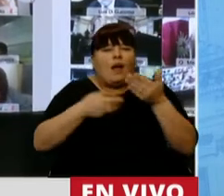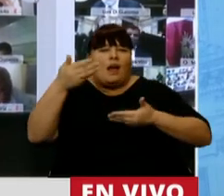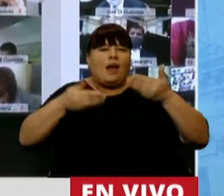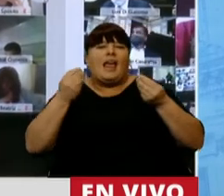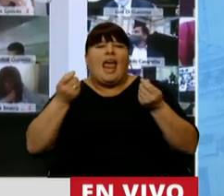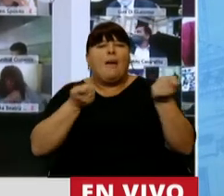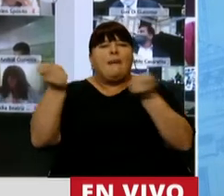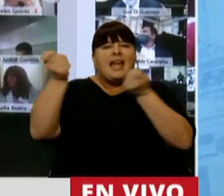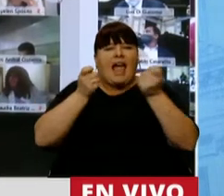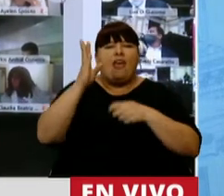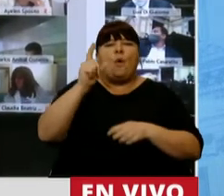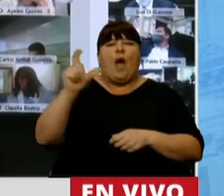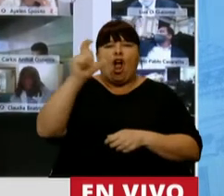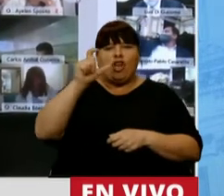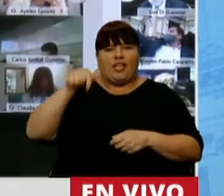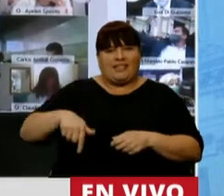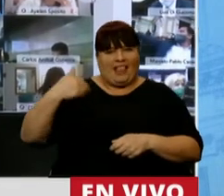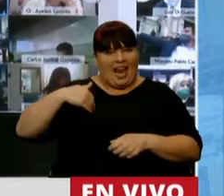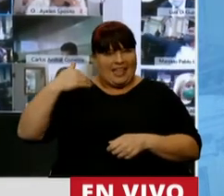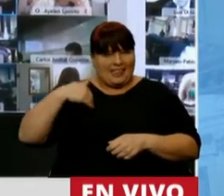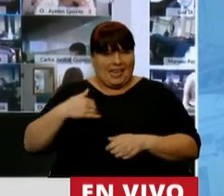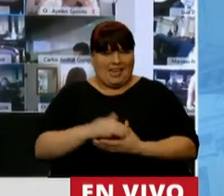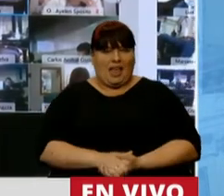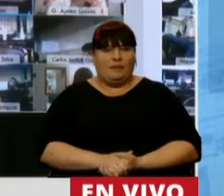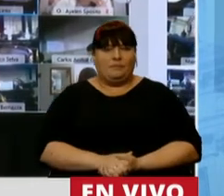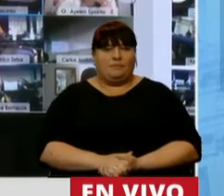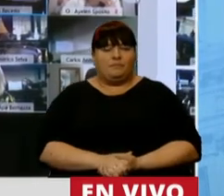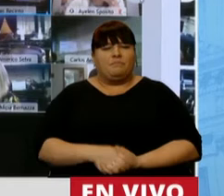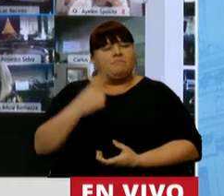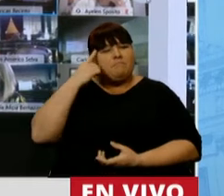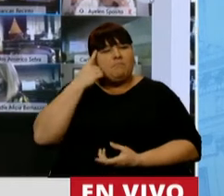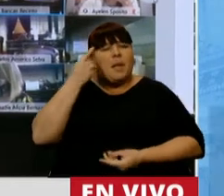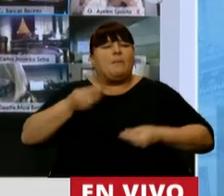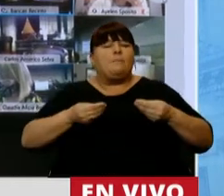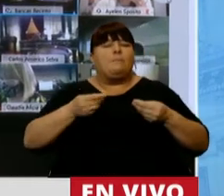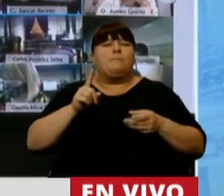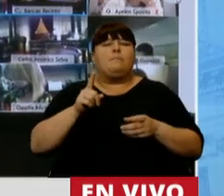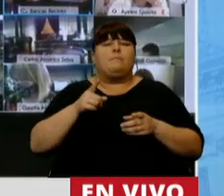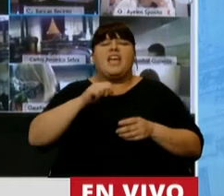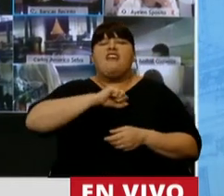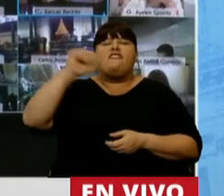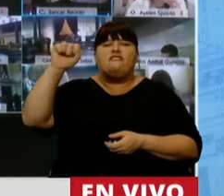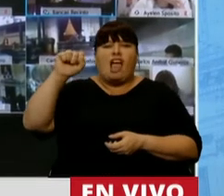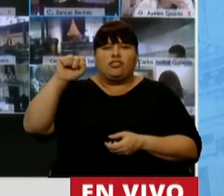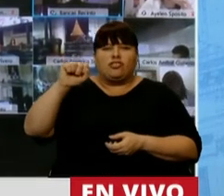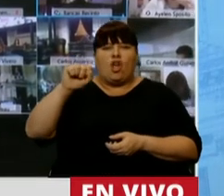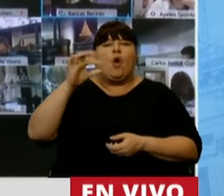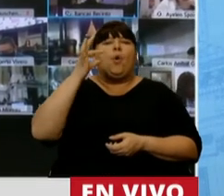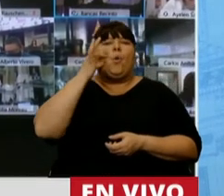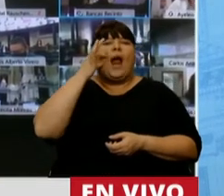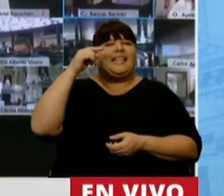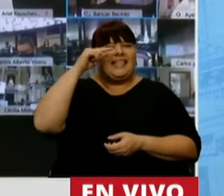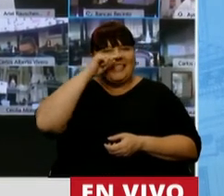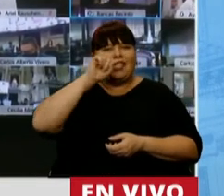expectativas del mercado del Banco Central de la República Argentina, prevé una inflación del